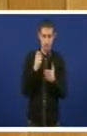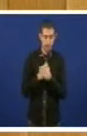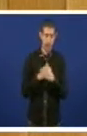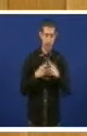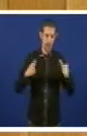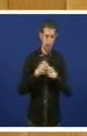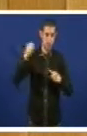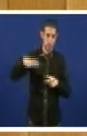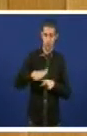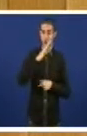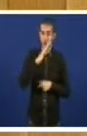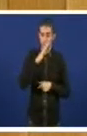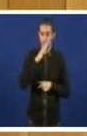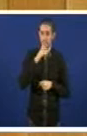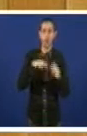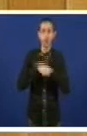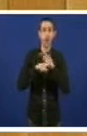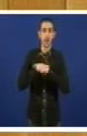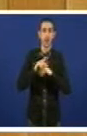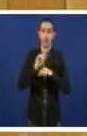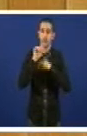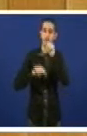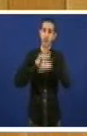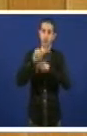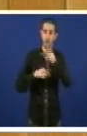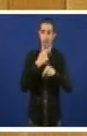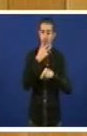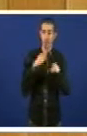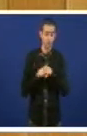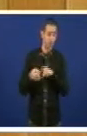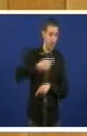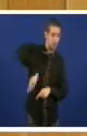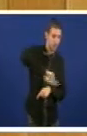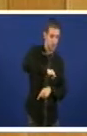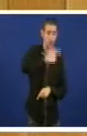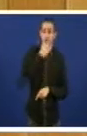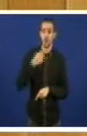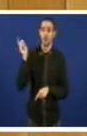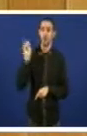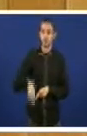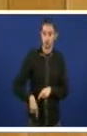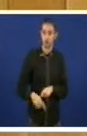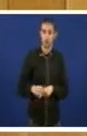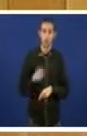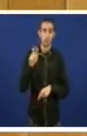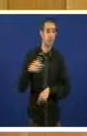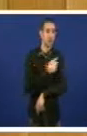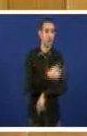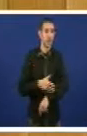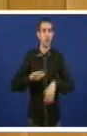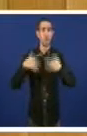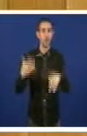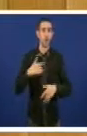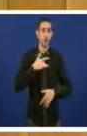auga, son asientes transmisores de infeccións como calqueira de nos, son, probablemente, doantes de sangue e de